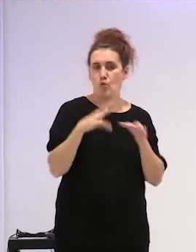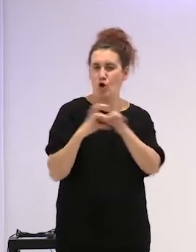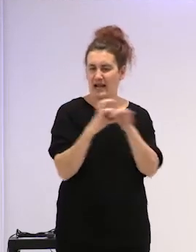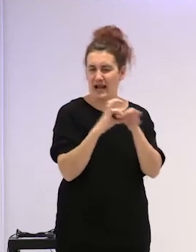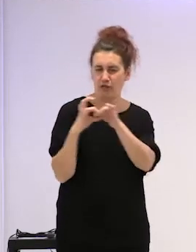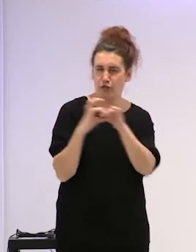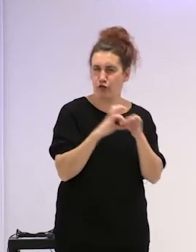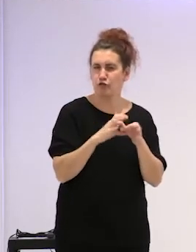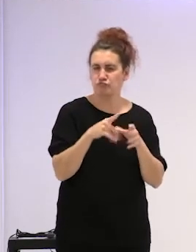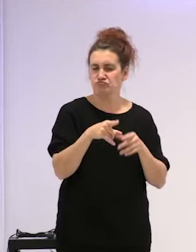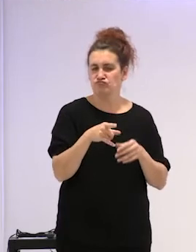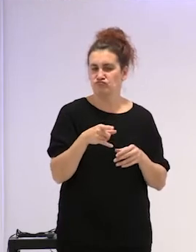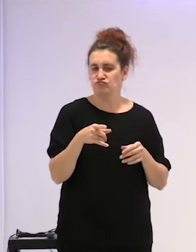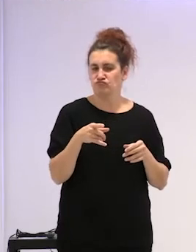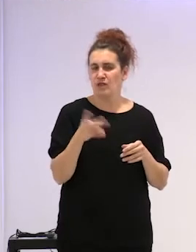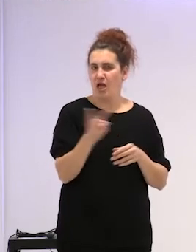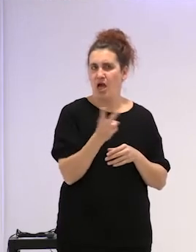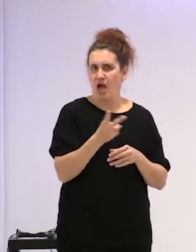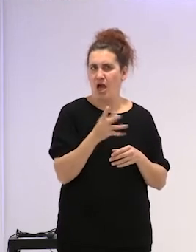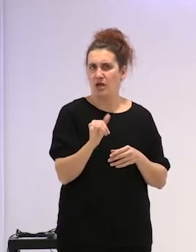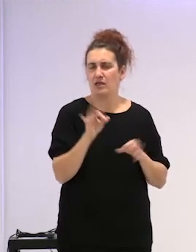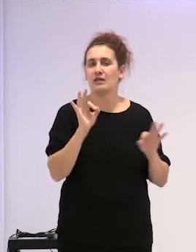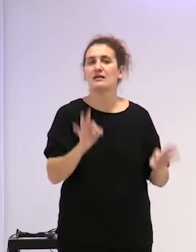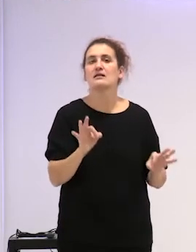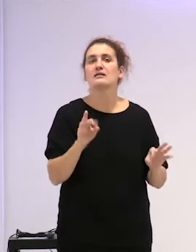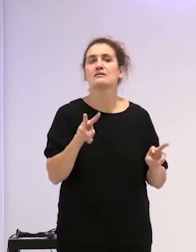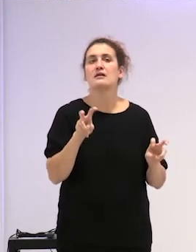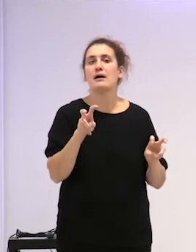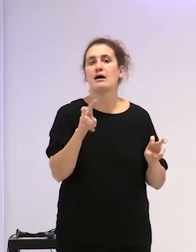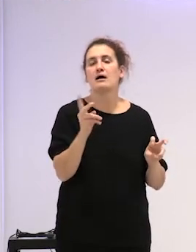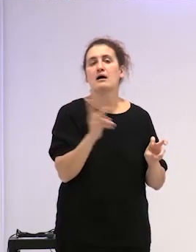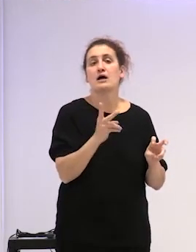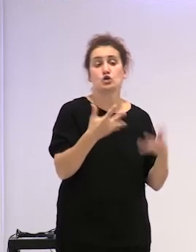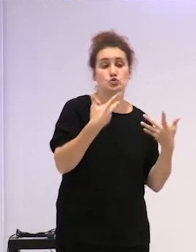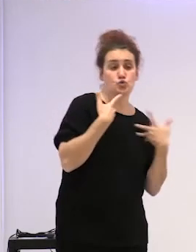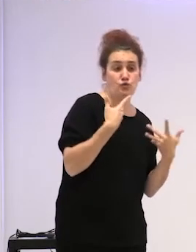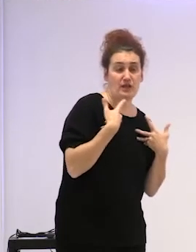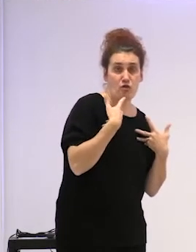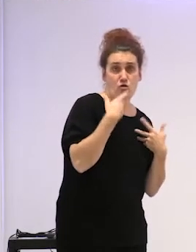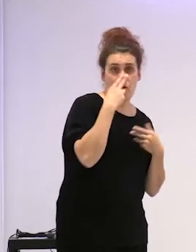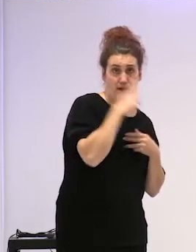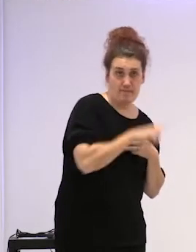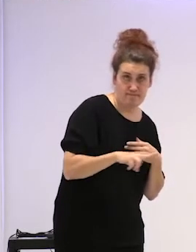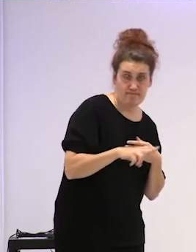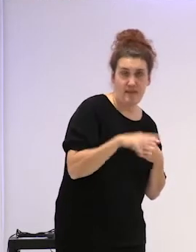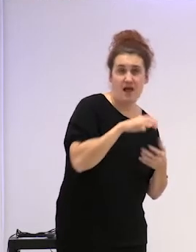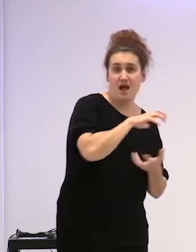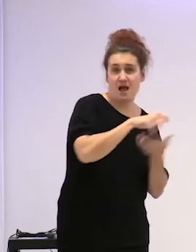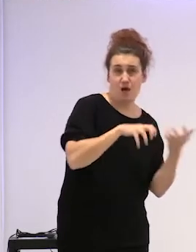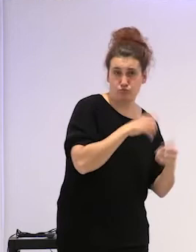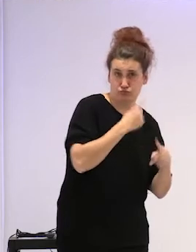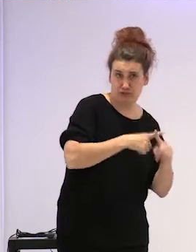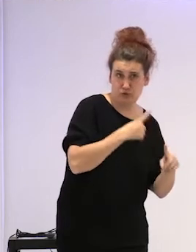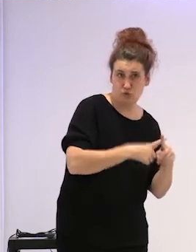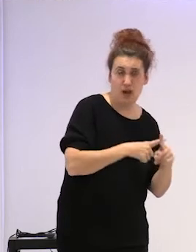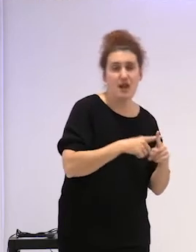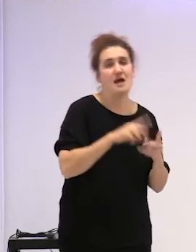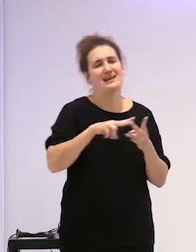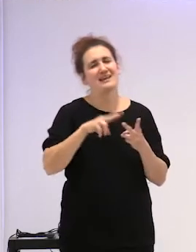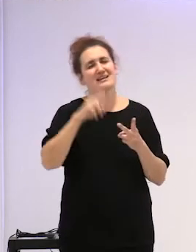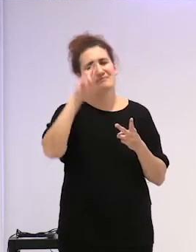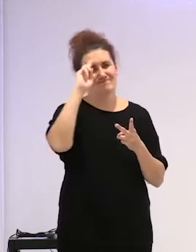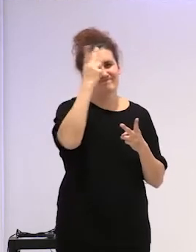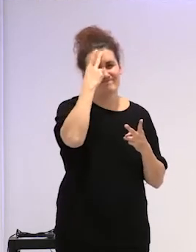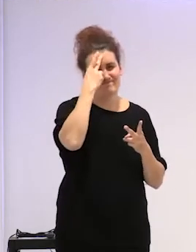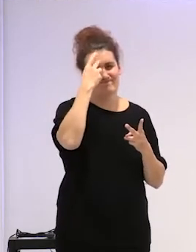clínicamente significativa entre haber sufrido abuso sexual en la infancia y padecer trastorno mental